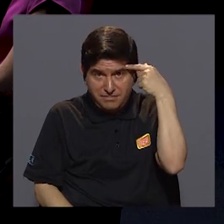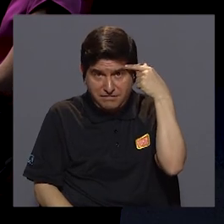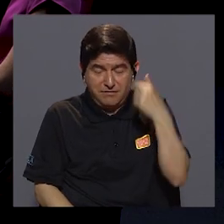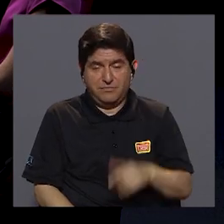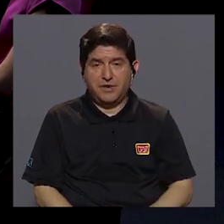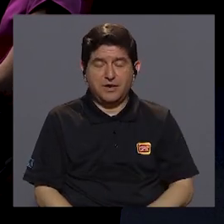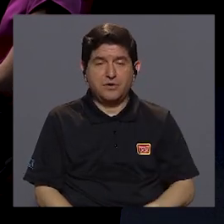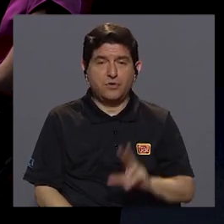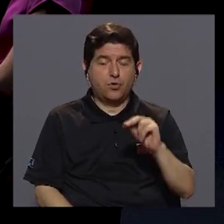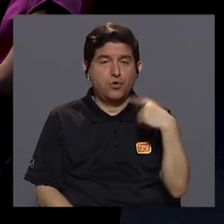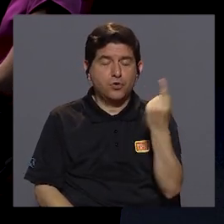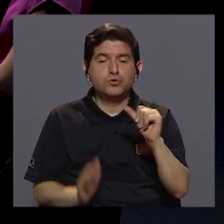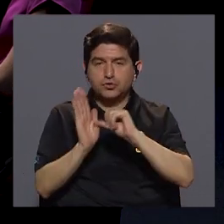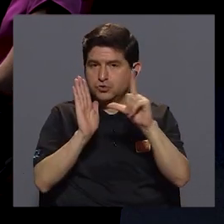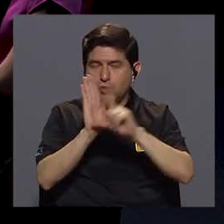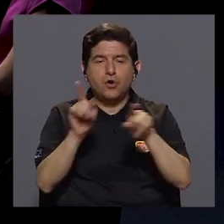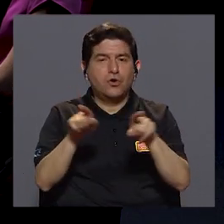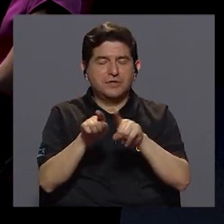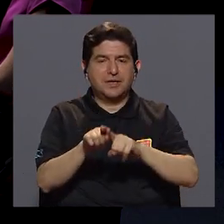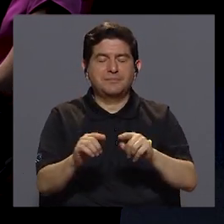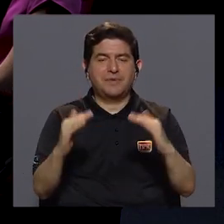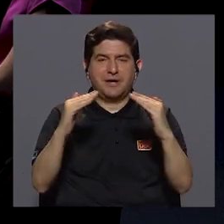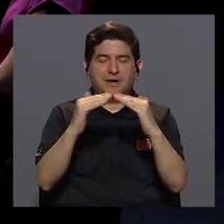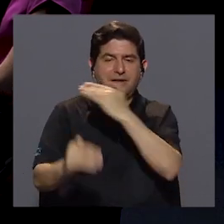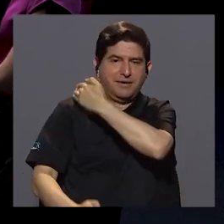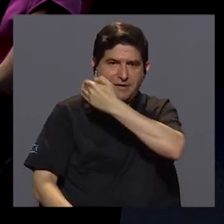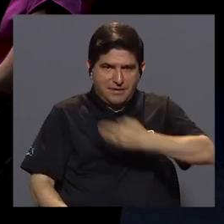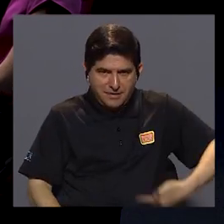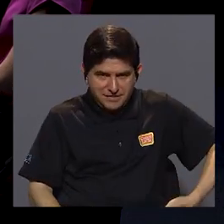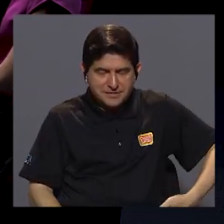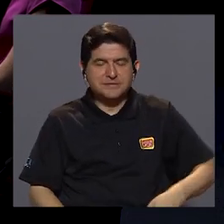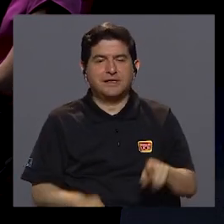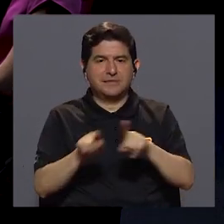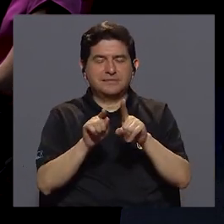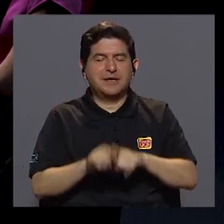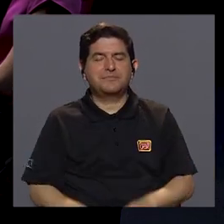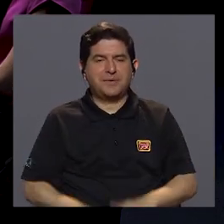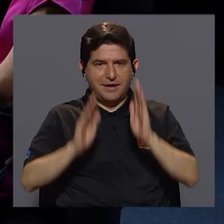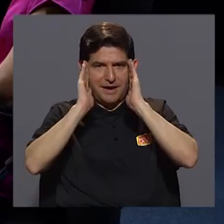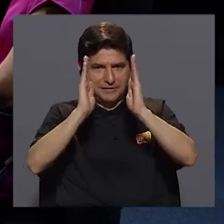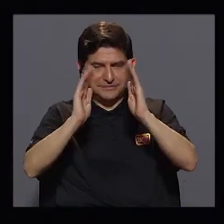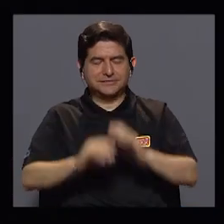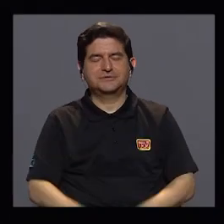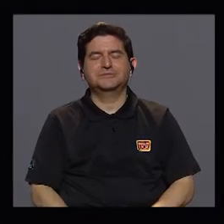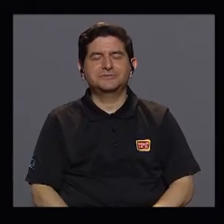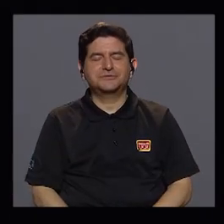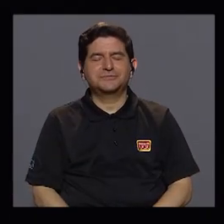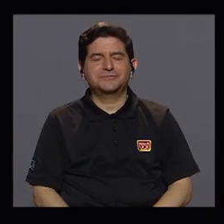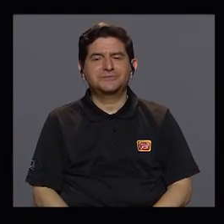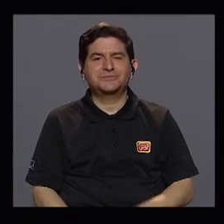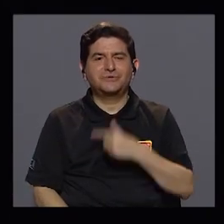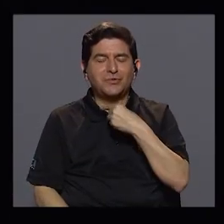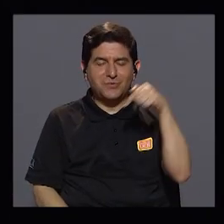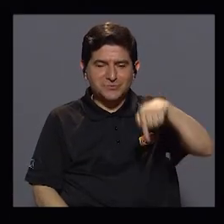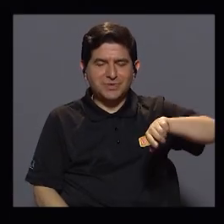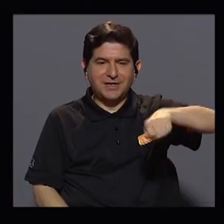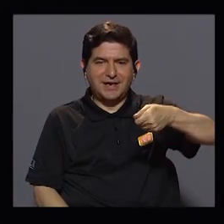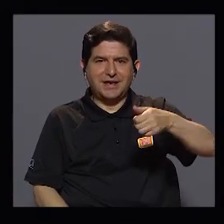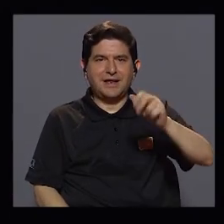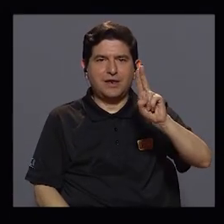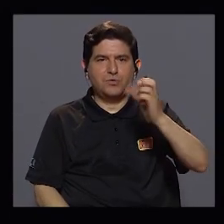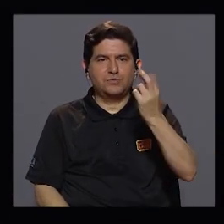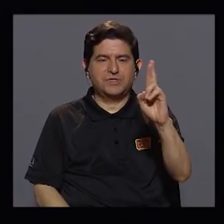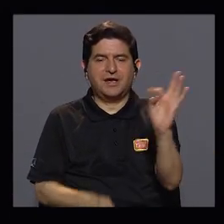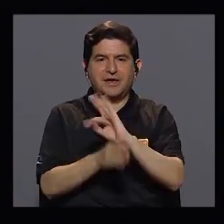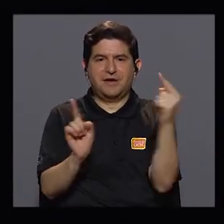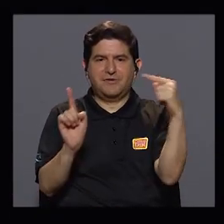no solamente Asamblea Legislativa, sino Casa Presidencial, también levante la mano. Un placer siempre estar acá del canal Universidad de Costa